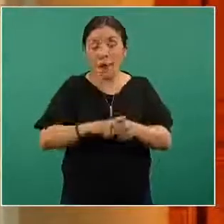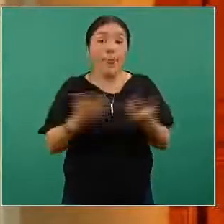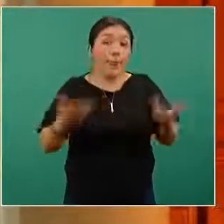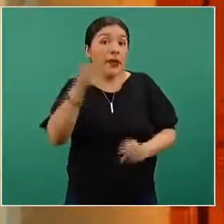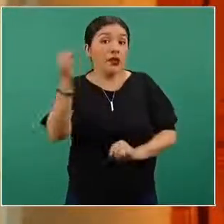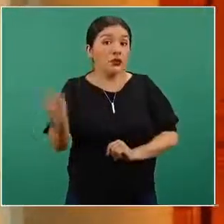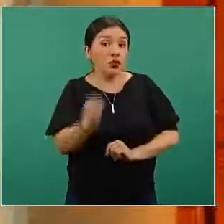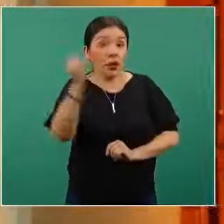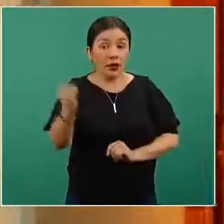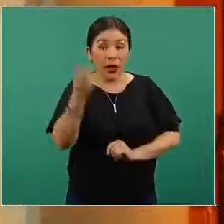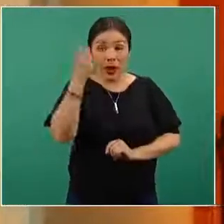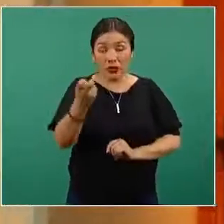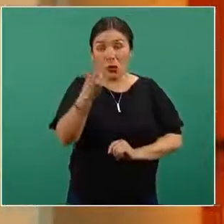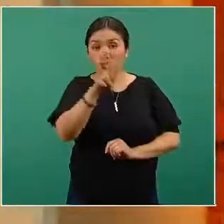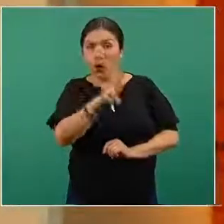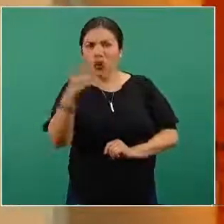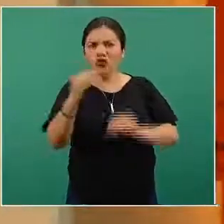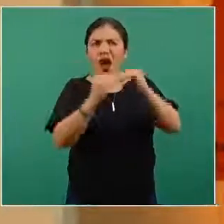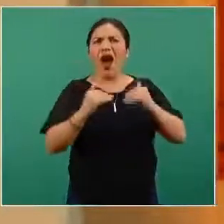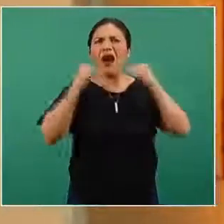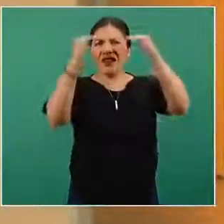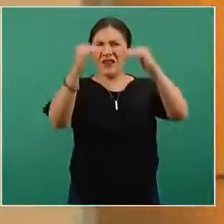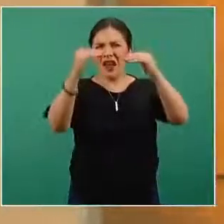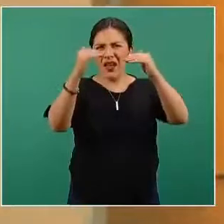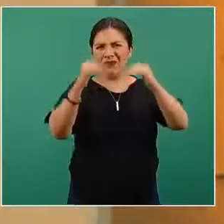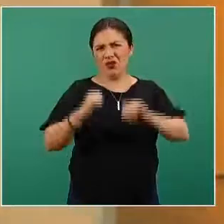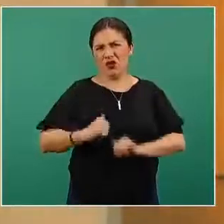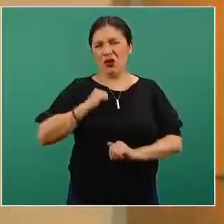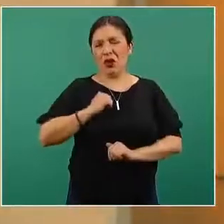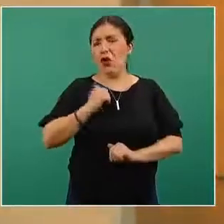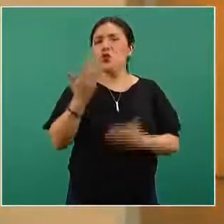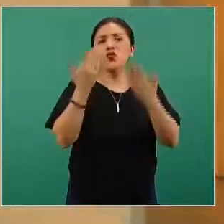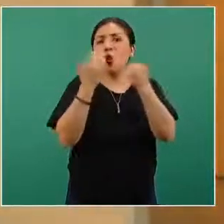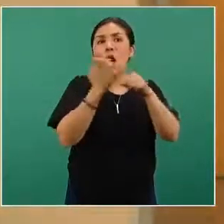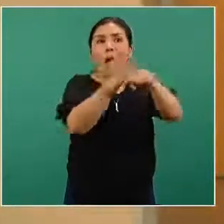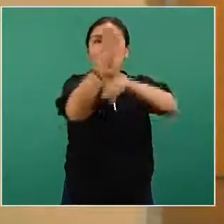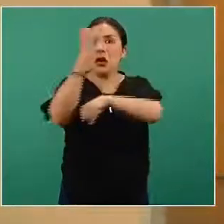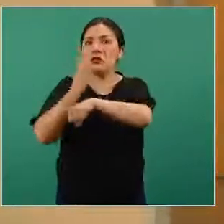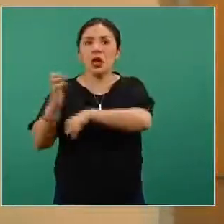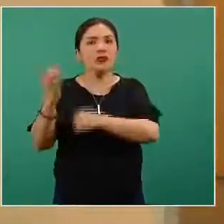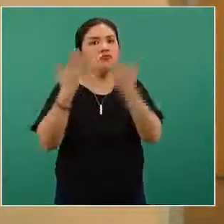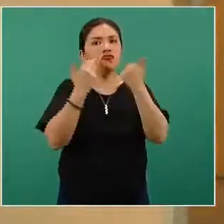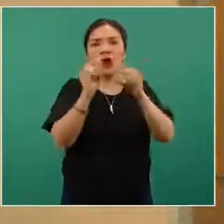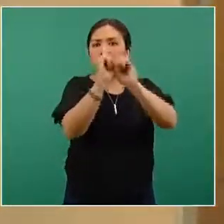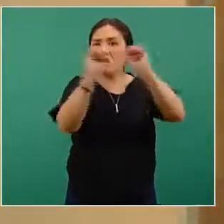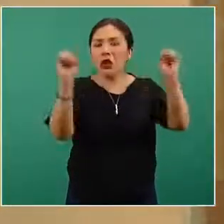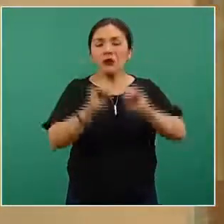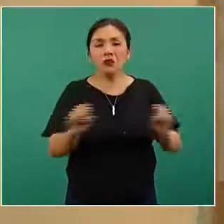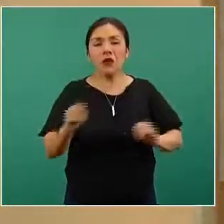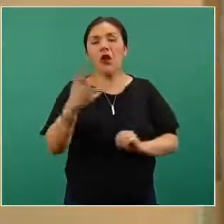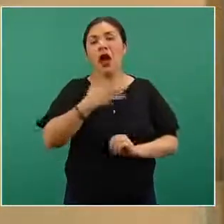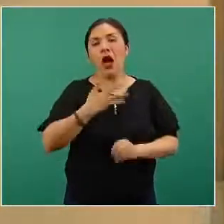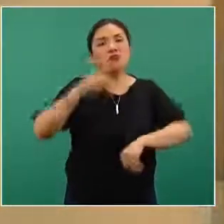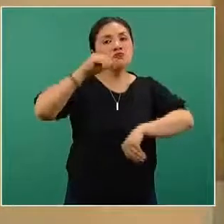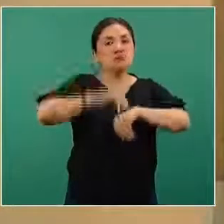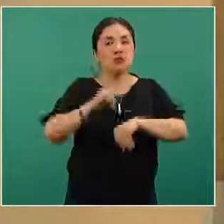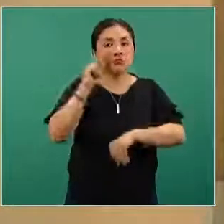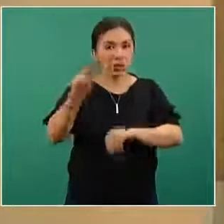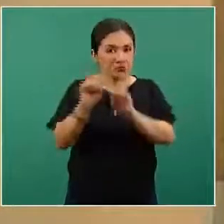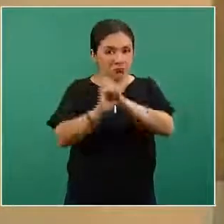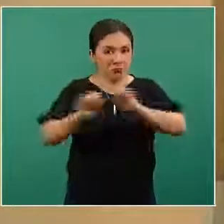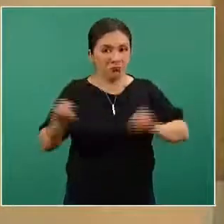afortunadamente en los dos rangos superiores no tenemos a ninguna entidad federativa hasta el día de hoy colocada en el mismo.